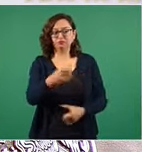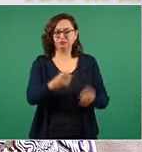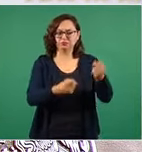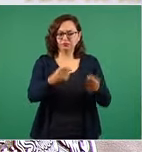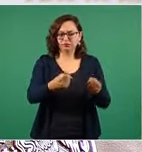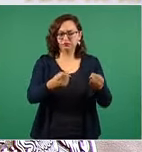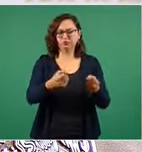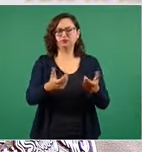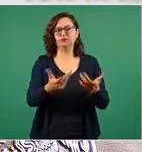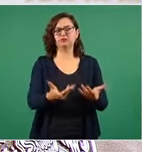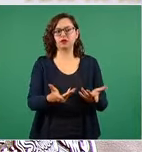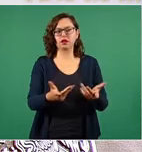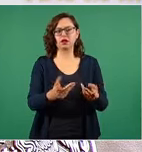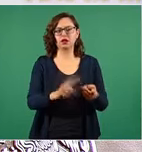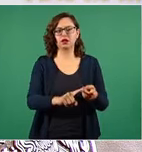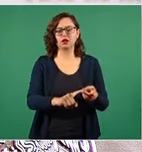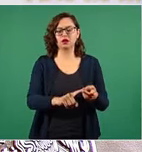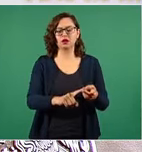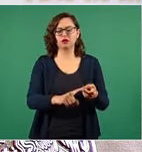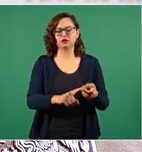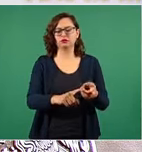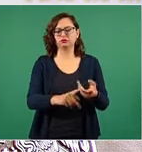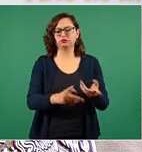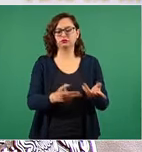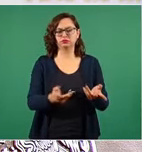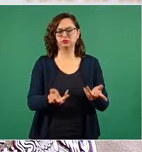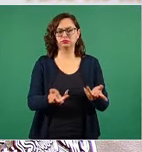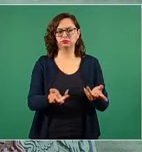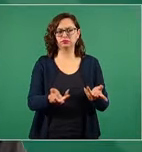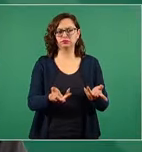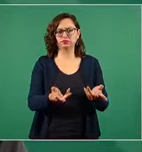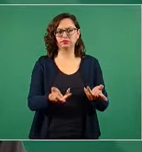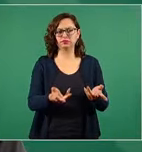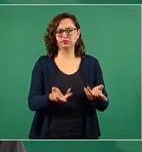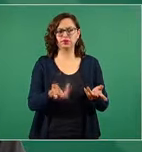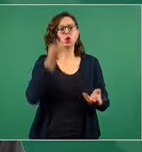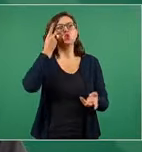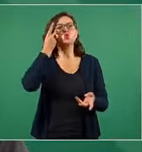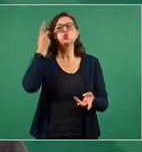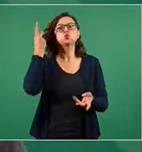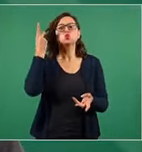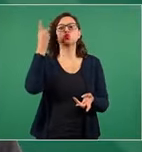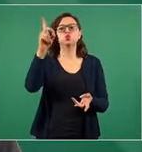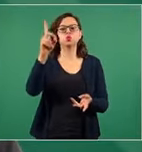los